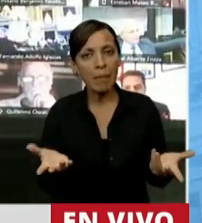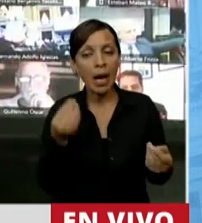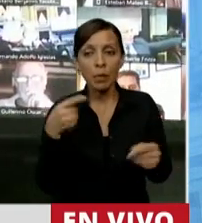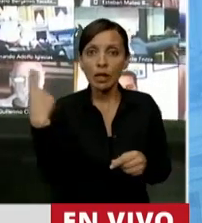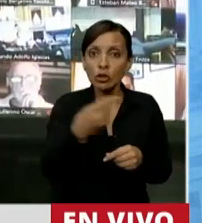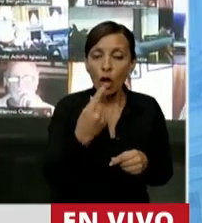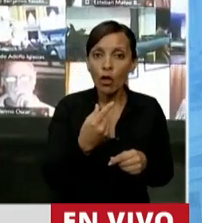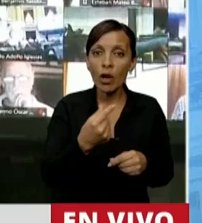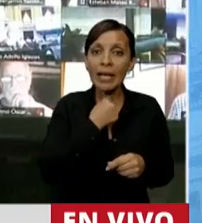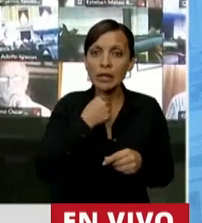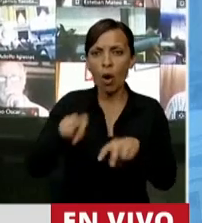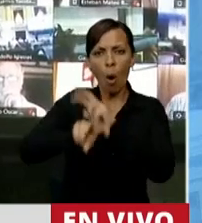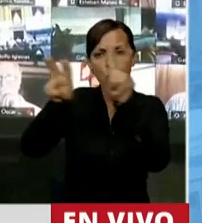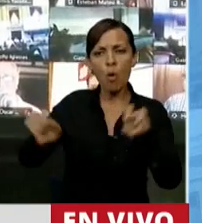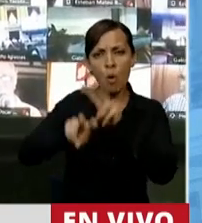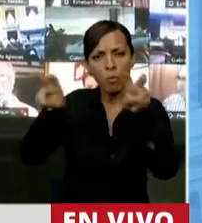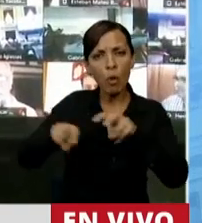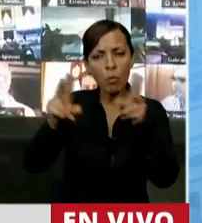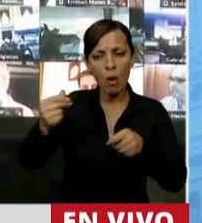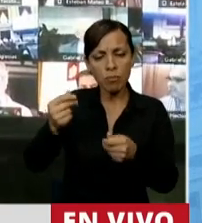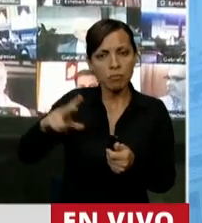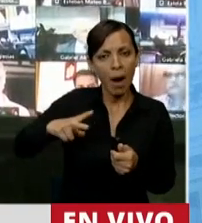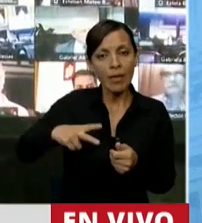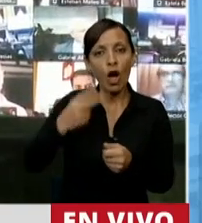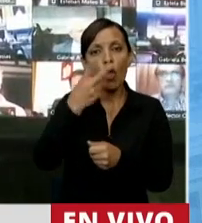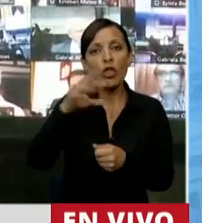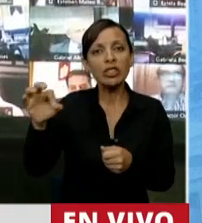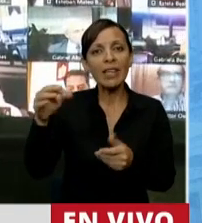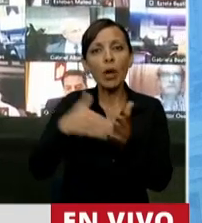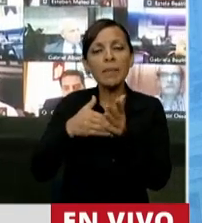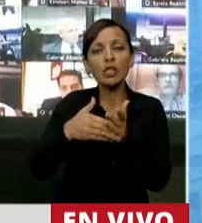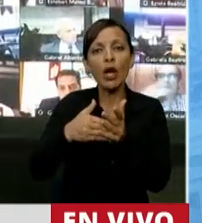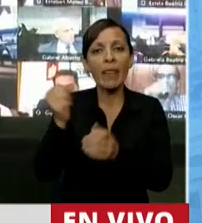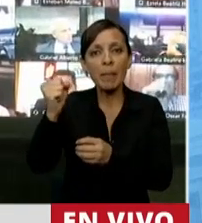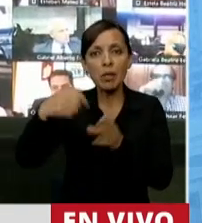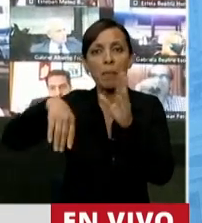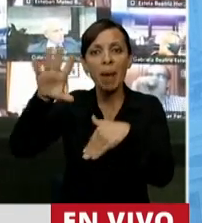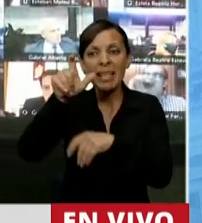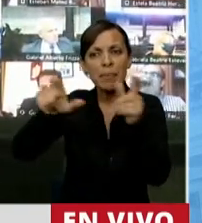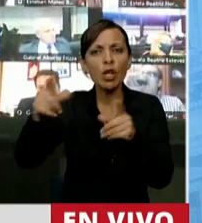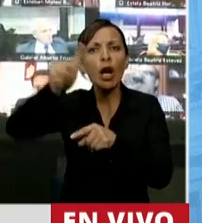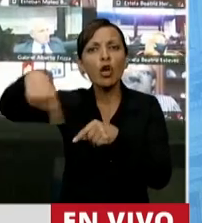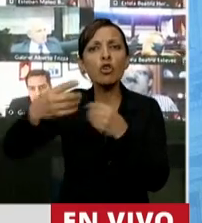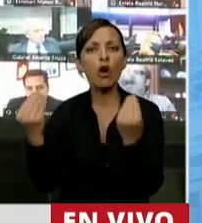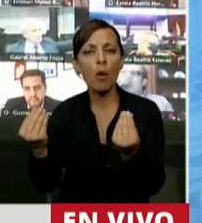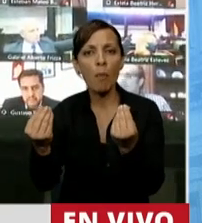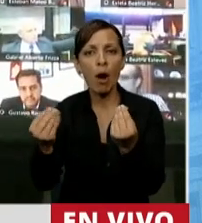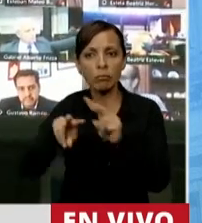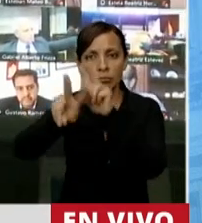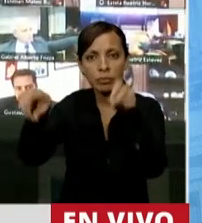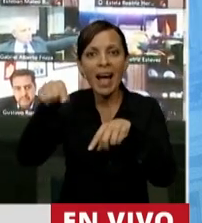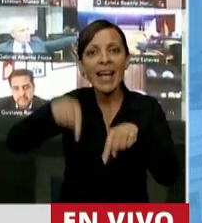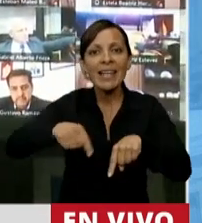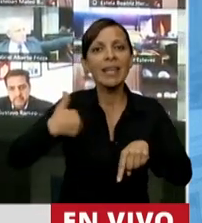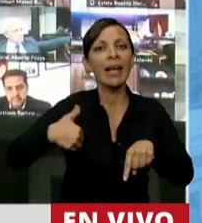los que lograron hacer esta fortuna de más de 200 millones de pesos para hacer este aporte, son personas que hicieron ese patrimonio en esta